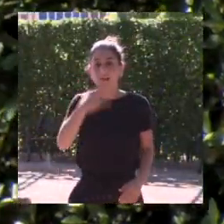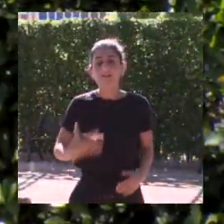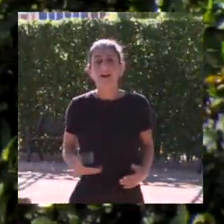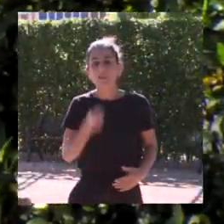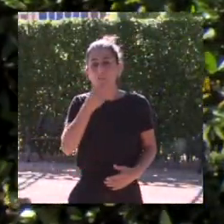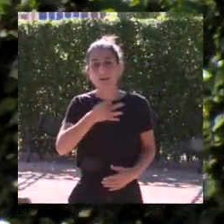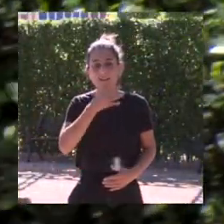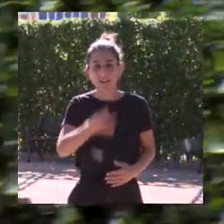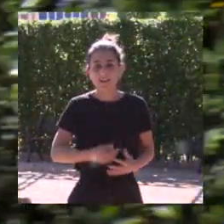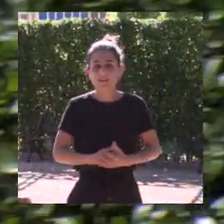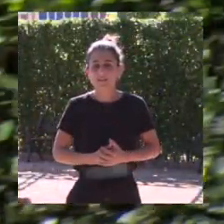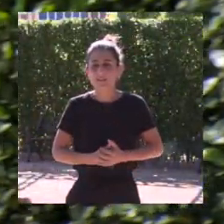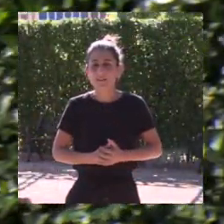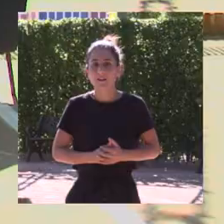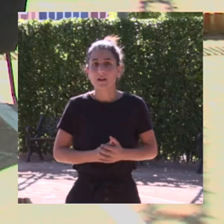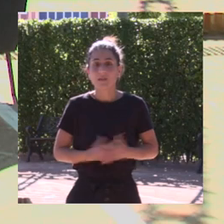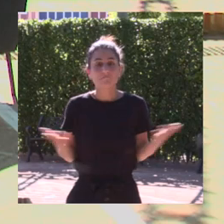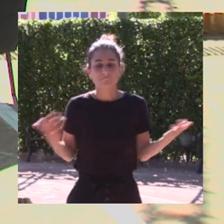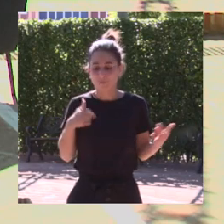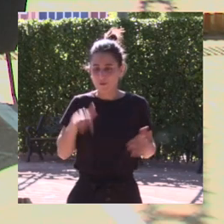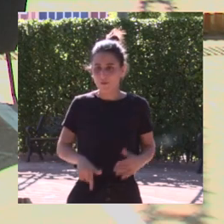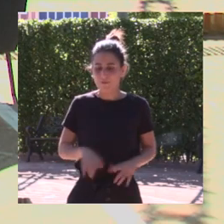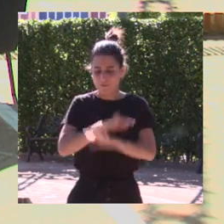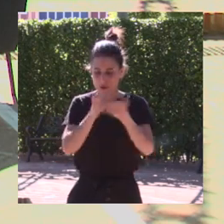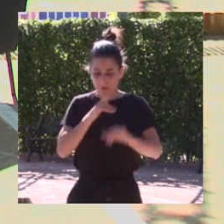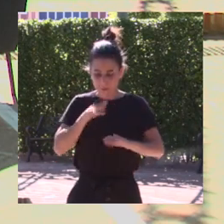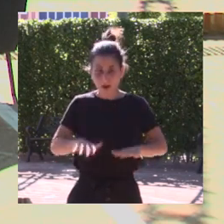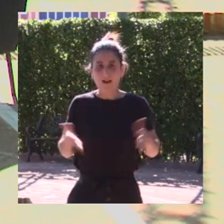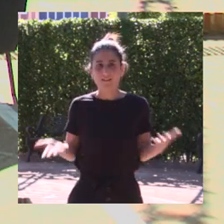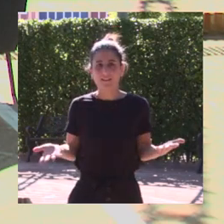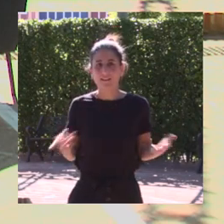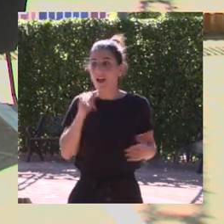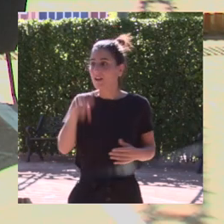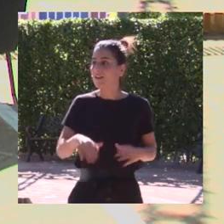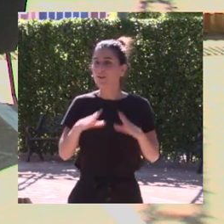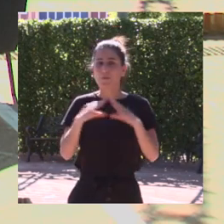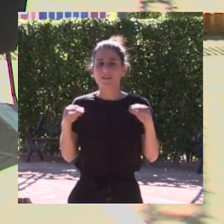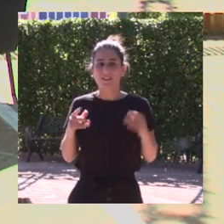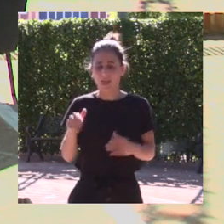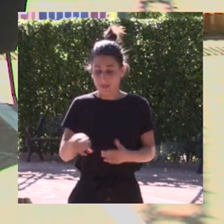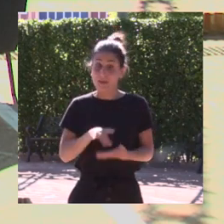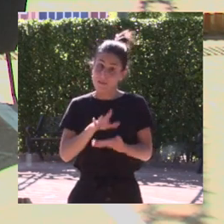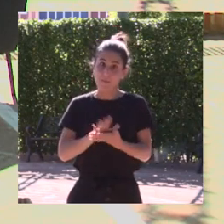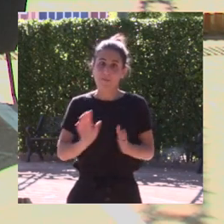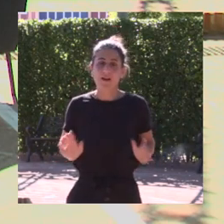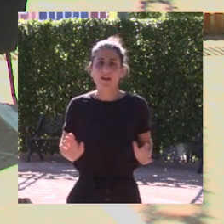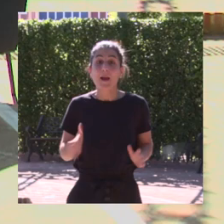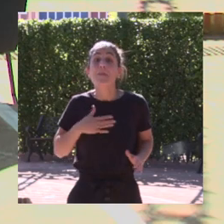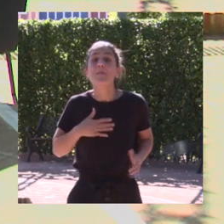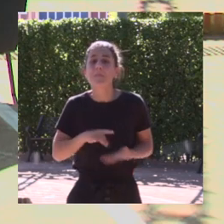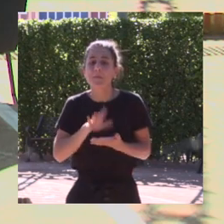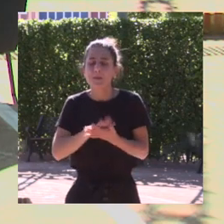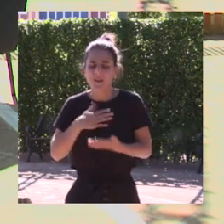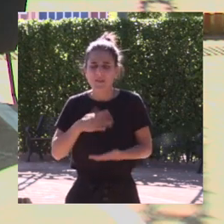Hola, ¿qué tal? Buenas tardes. Estoy encantada de estar aquí en la Universidad de Málaga,